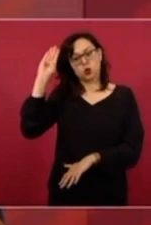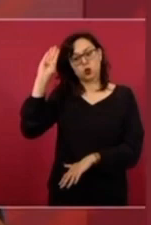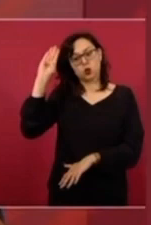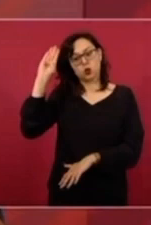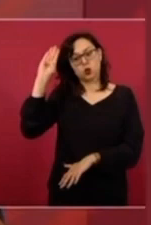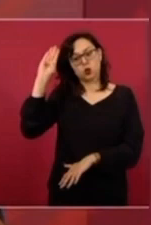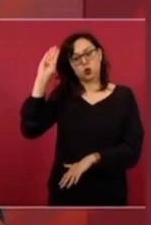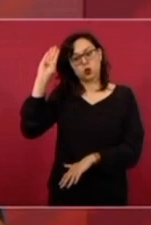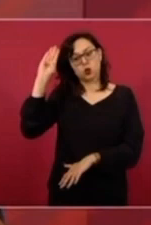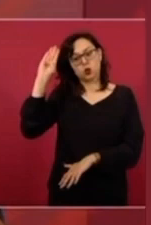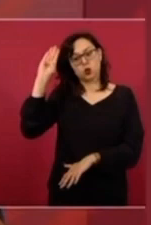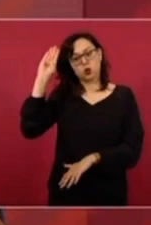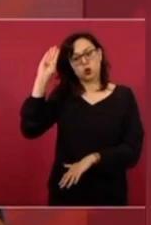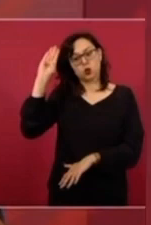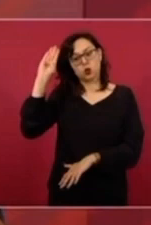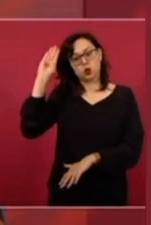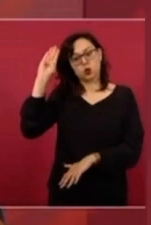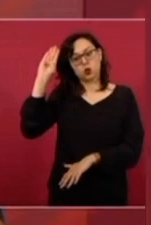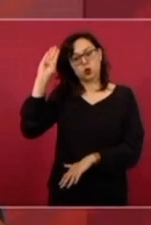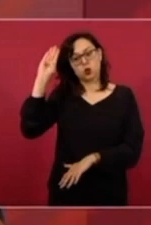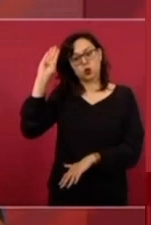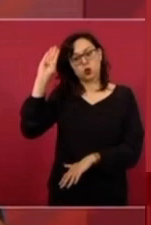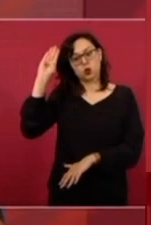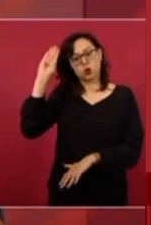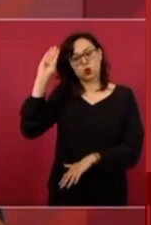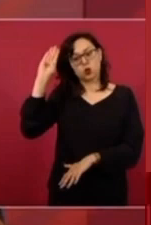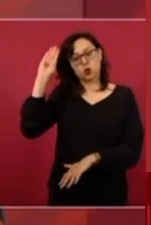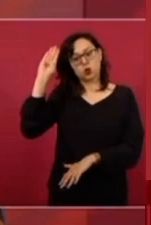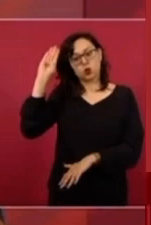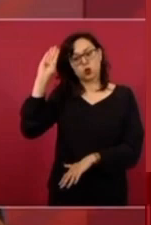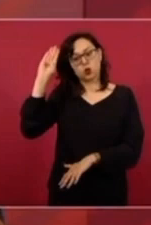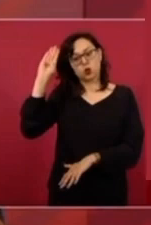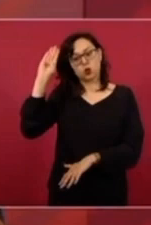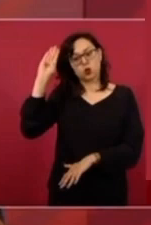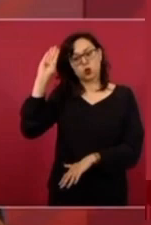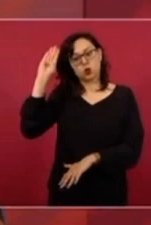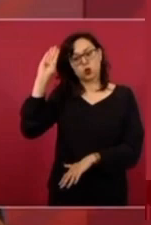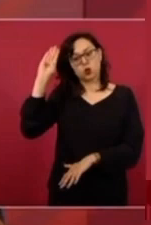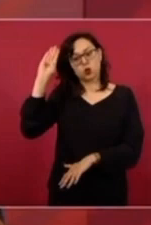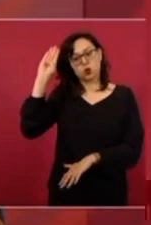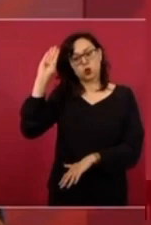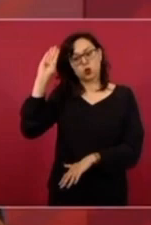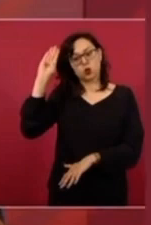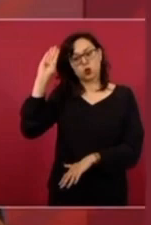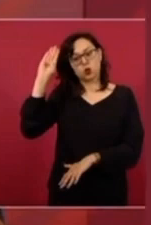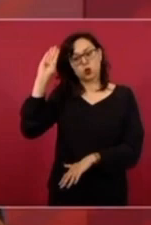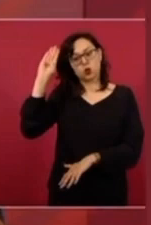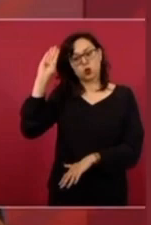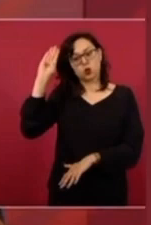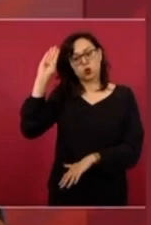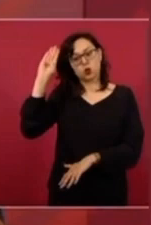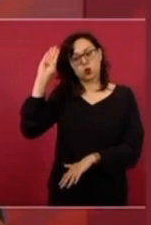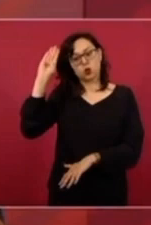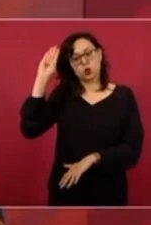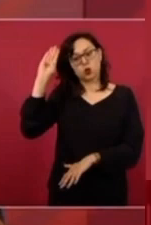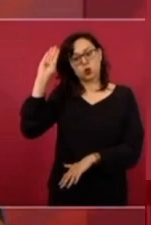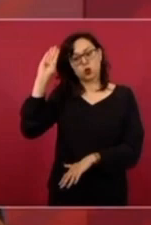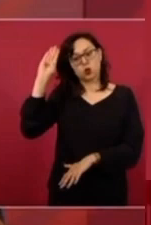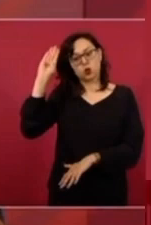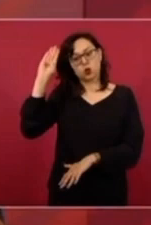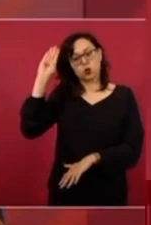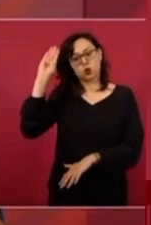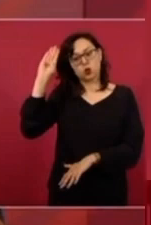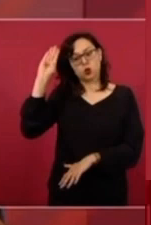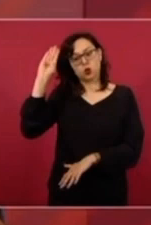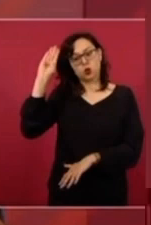¿Han ustedes pensado, si quieres ser grande, voltear para abajo? ¿O si quieres ser grande,